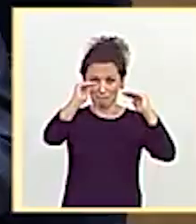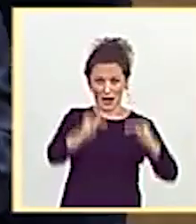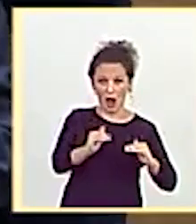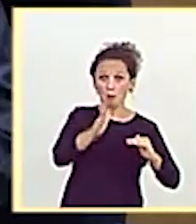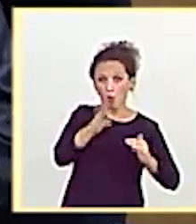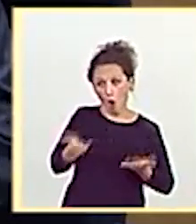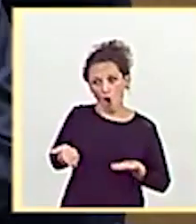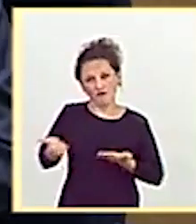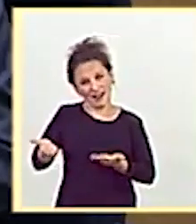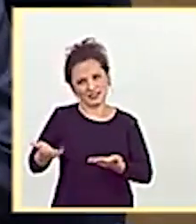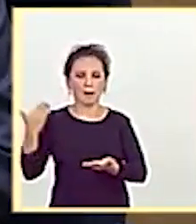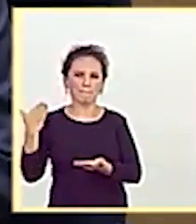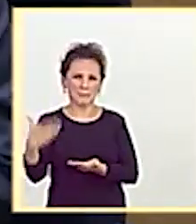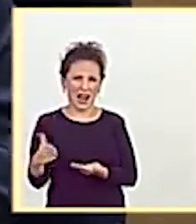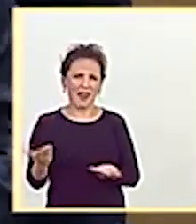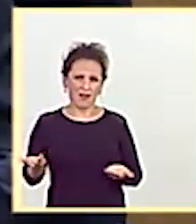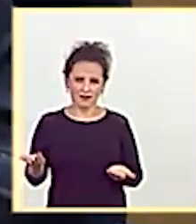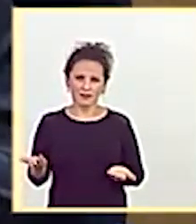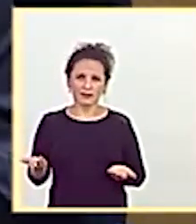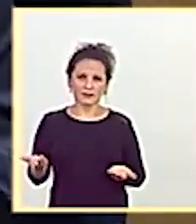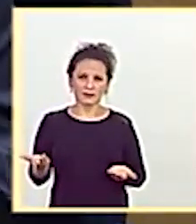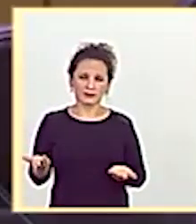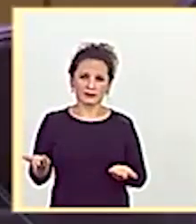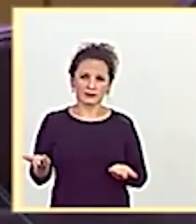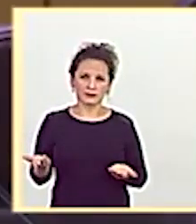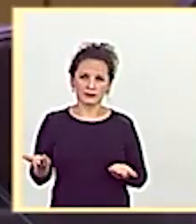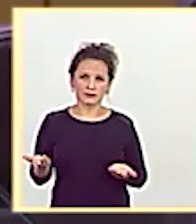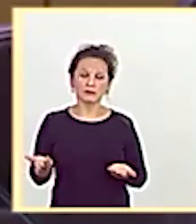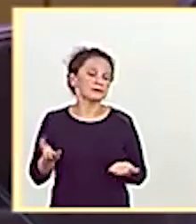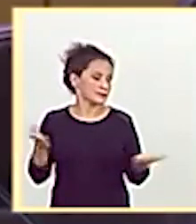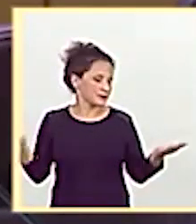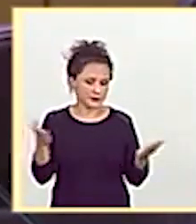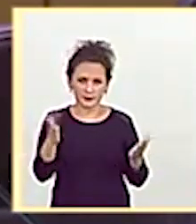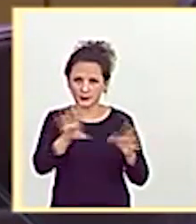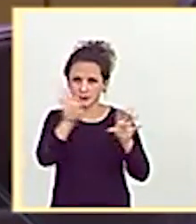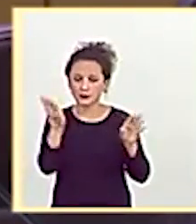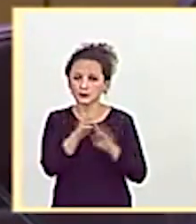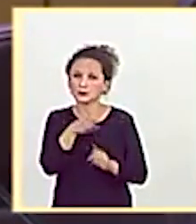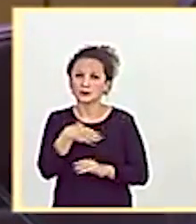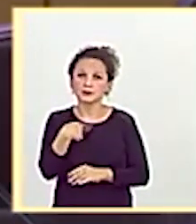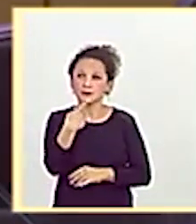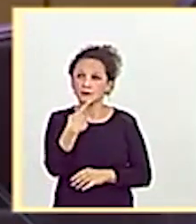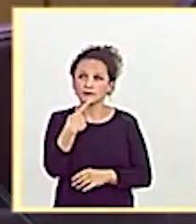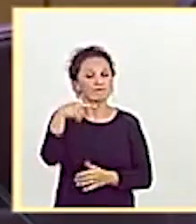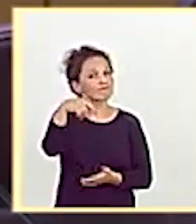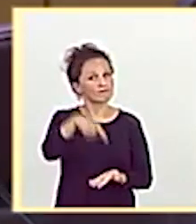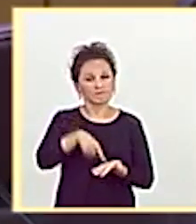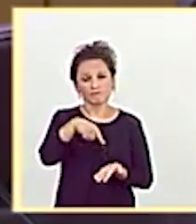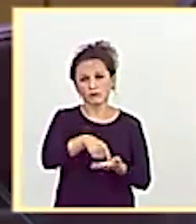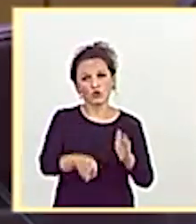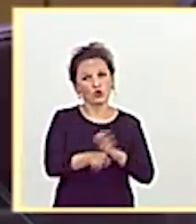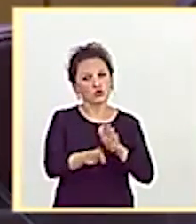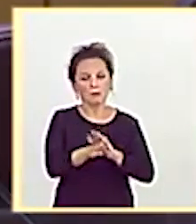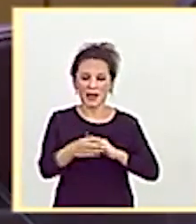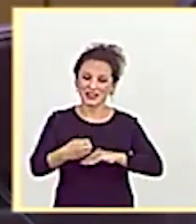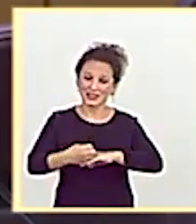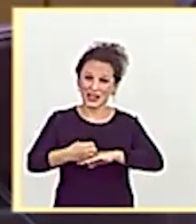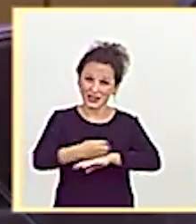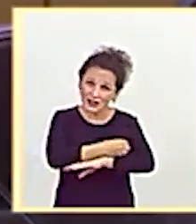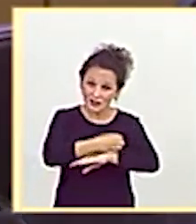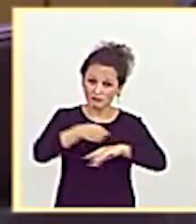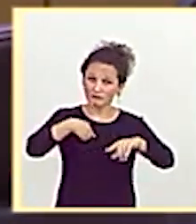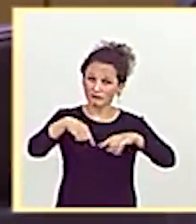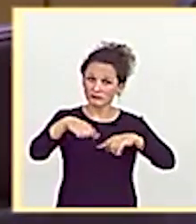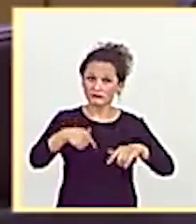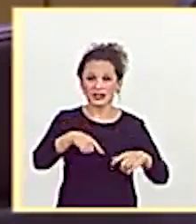es mala. De todas maneras, lo que le quiero decir es que seguiremos insistiendo hasta que tengamos transferencia de cercanías en el País Vasco.